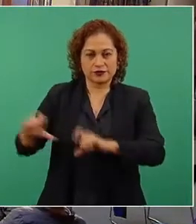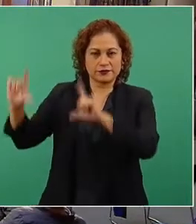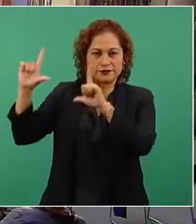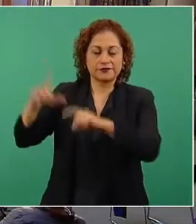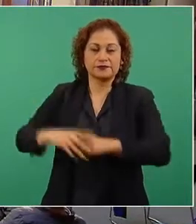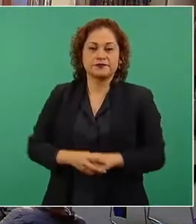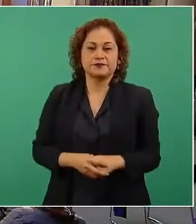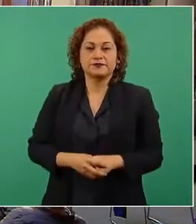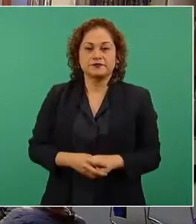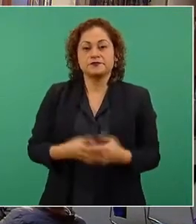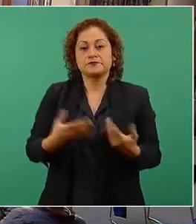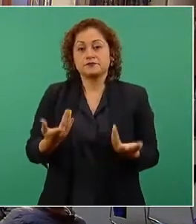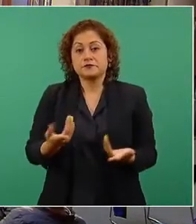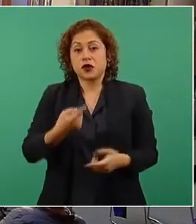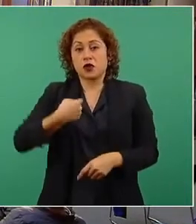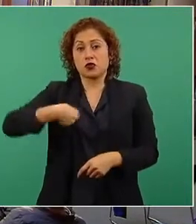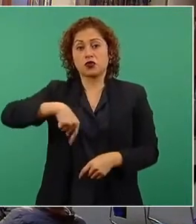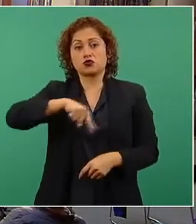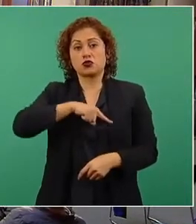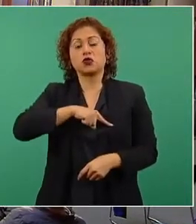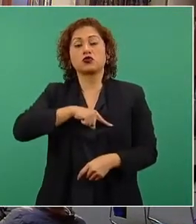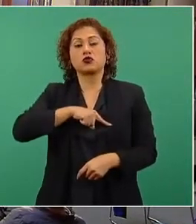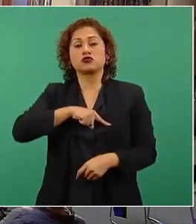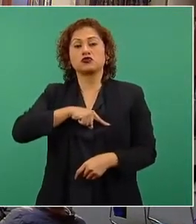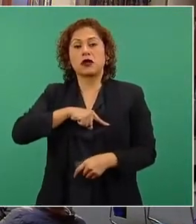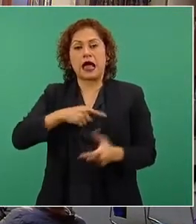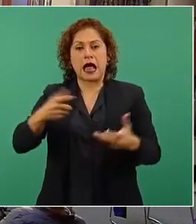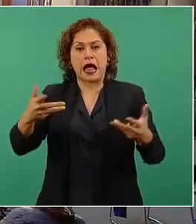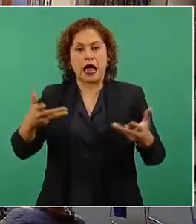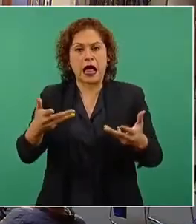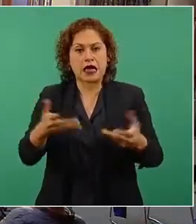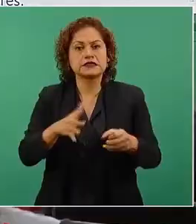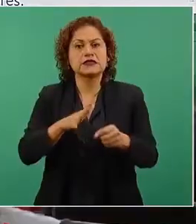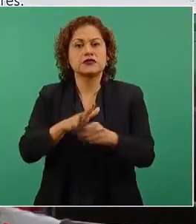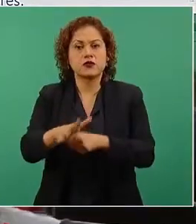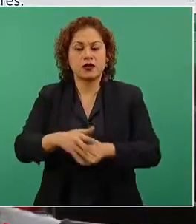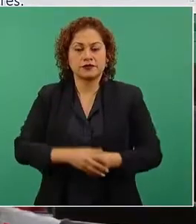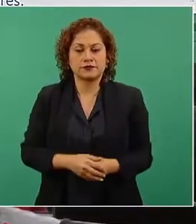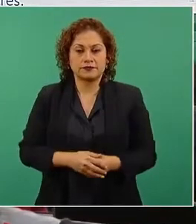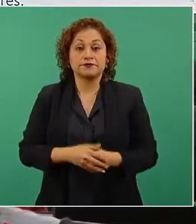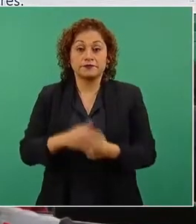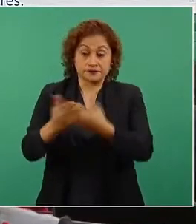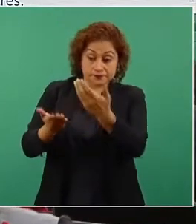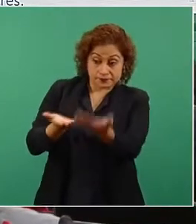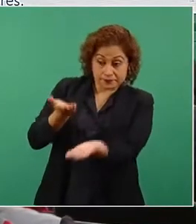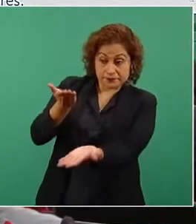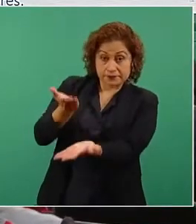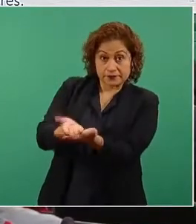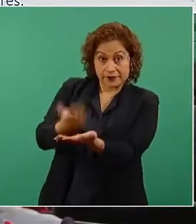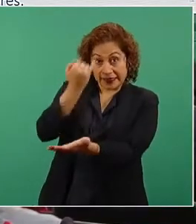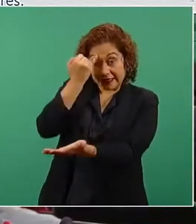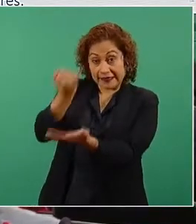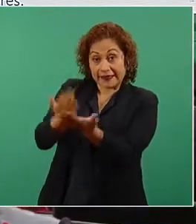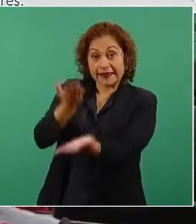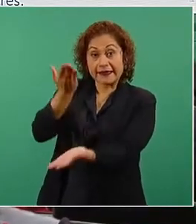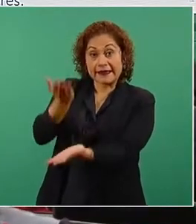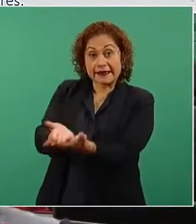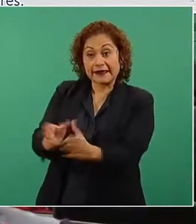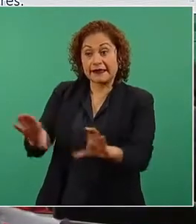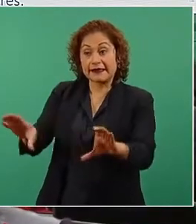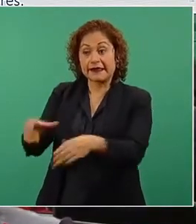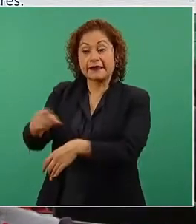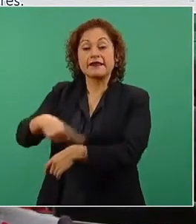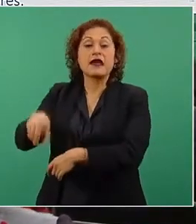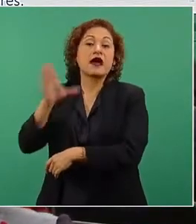¿Qué se ha implementado desde nuestro punto de vista entonces? Pues, con esa iniciativa que se envió y que se aprobó por